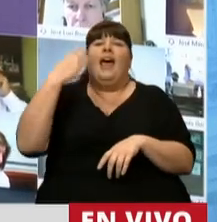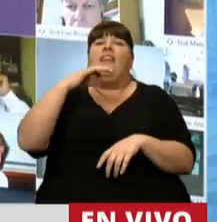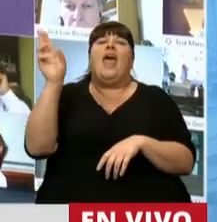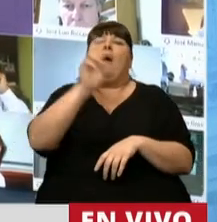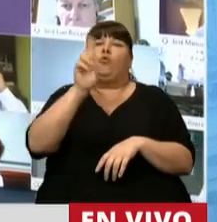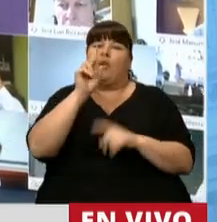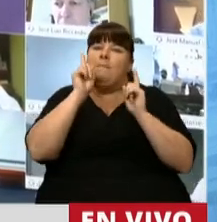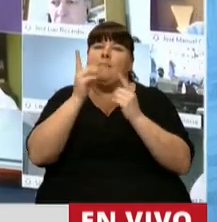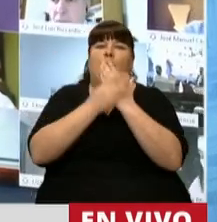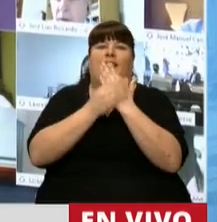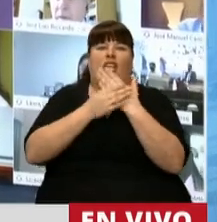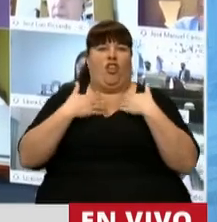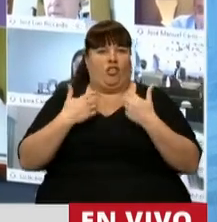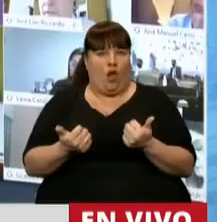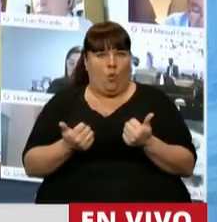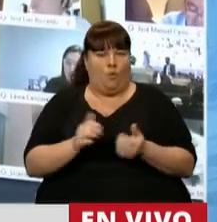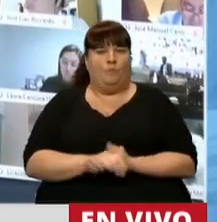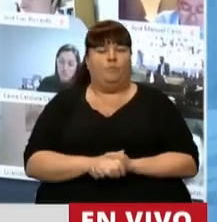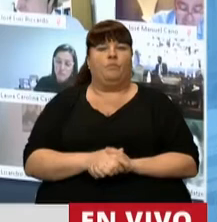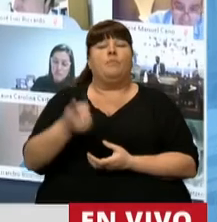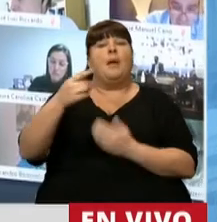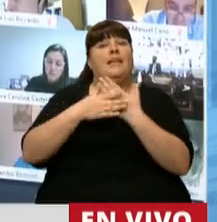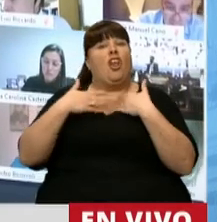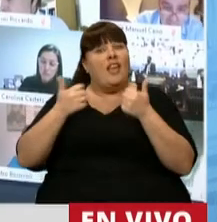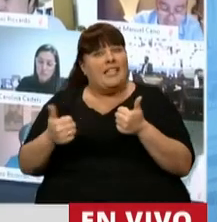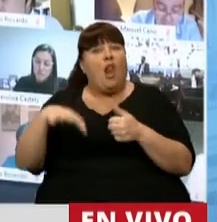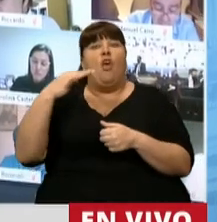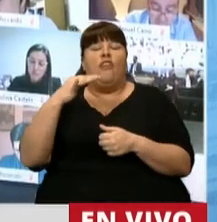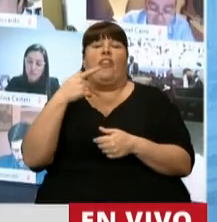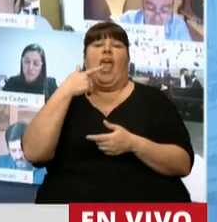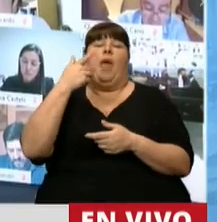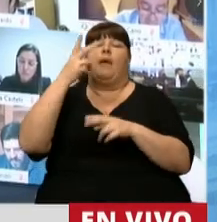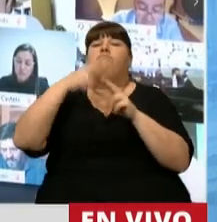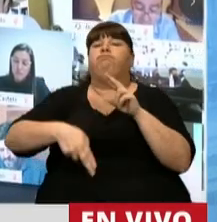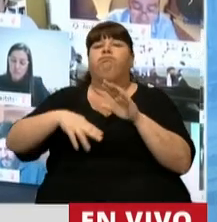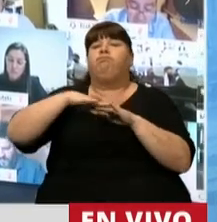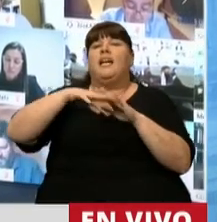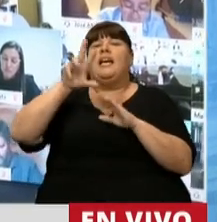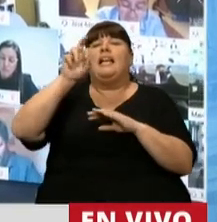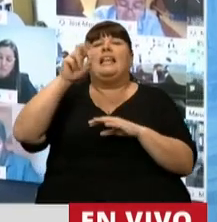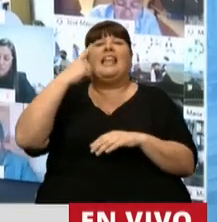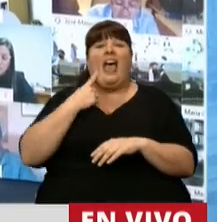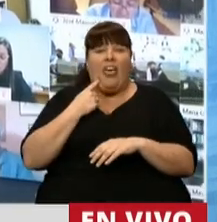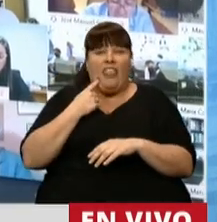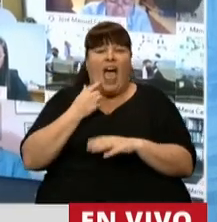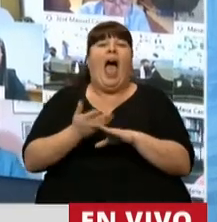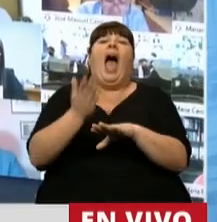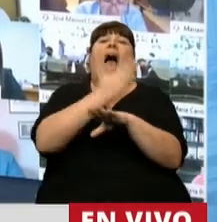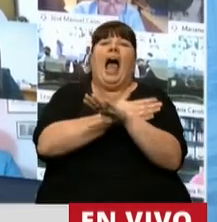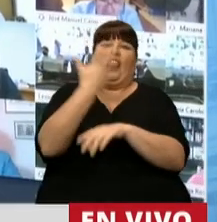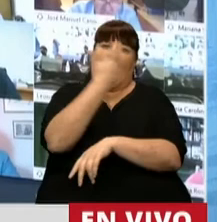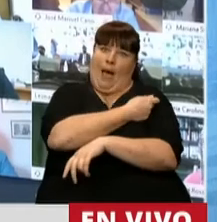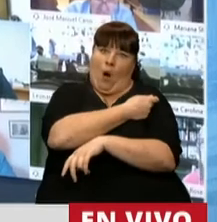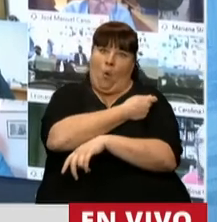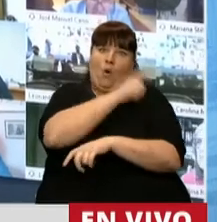autorizadas por el Ministerio de Salud, quienes deberán expedirse en un plazo máximo de 30 días previo a su